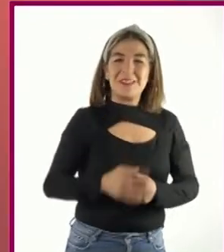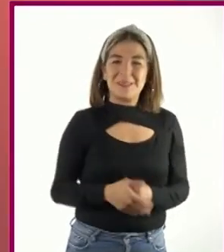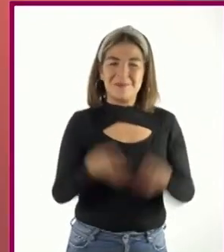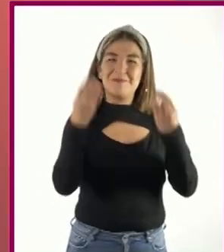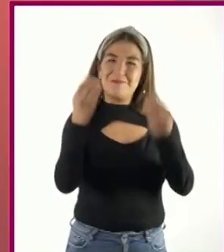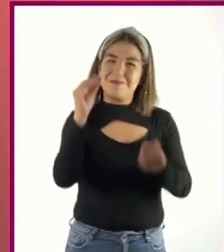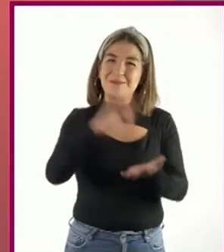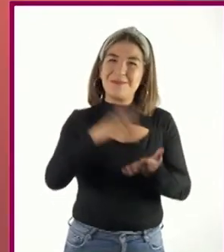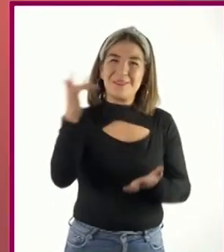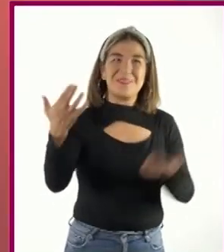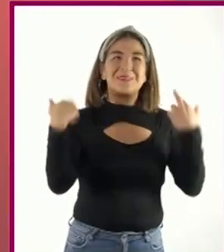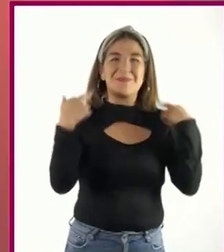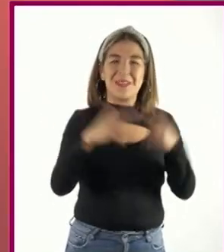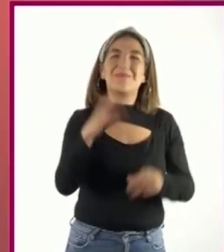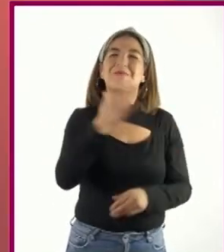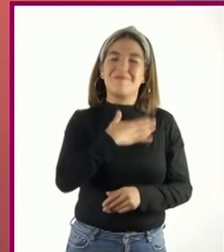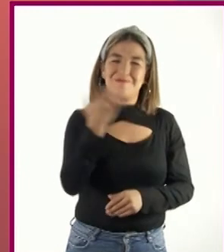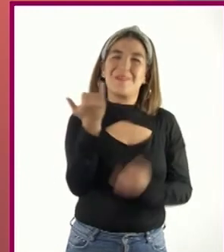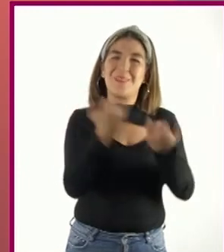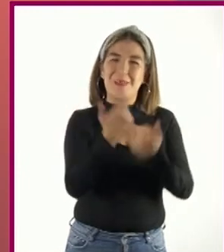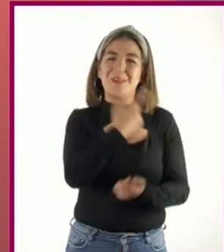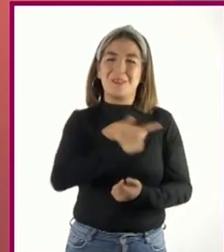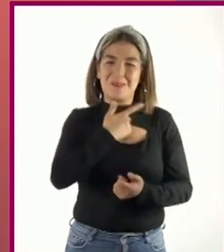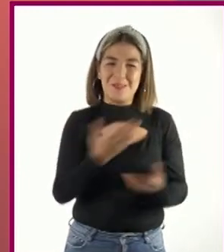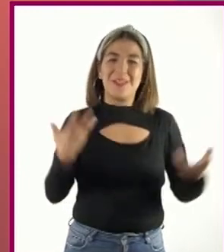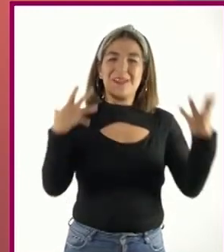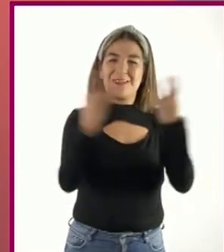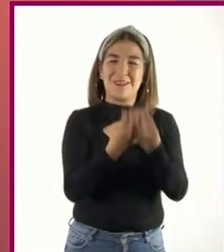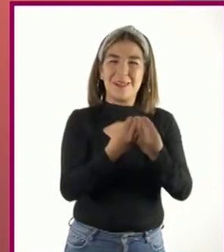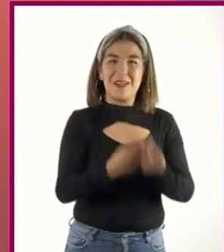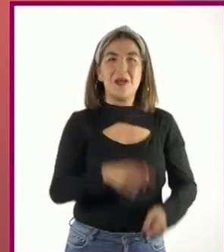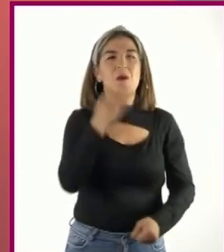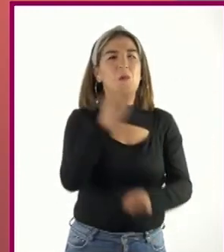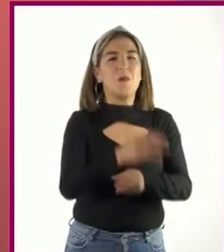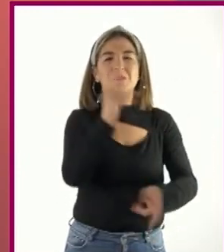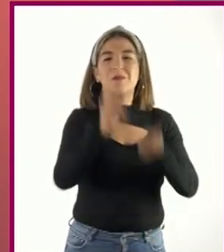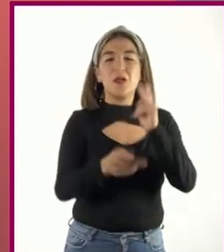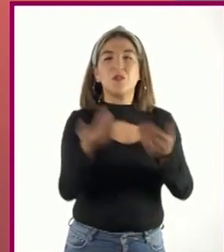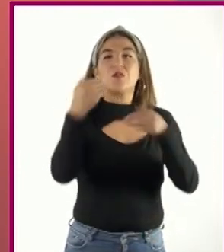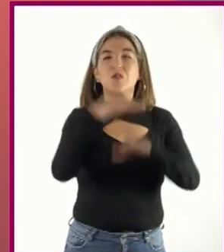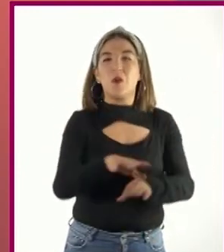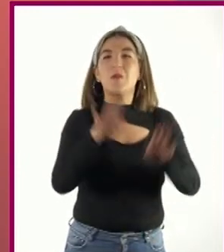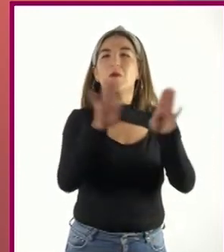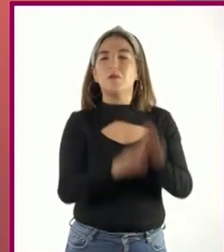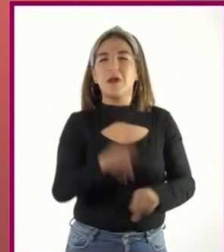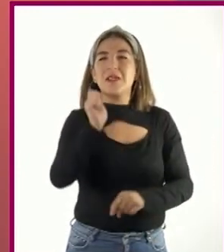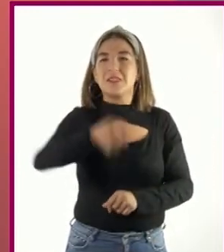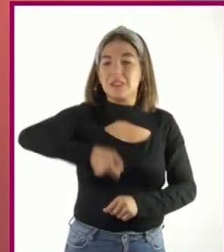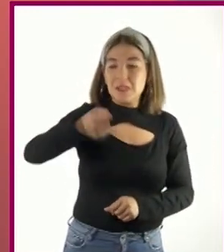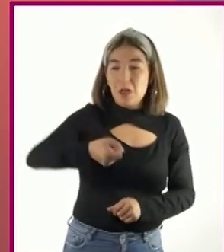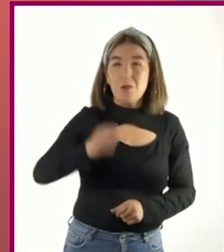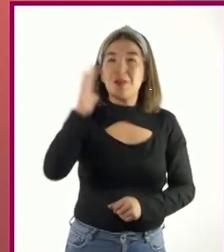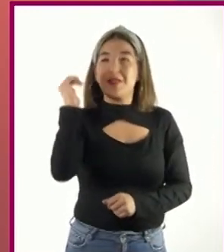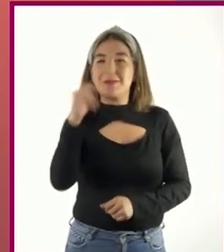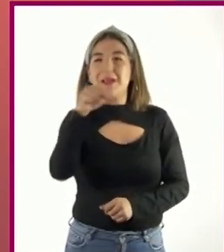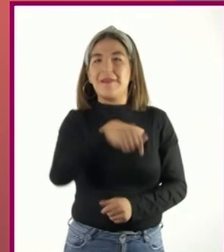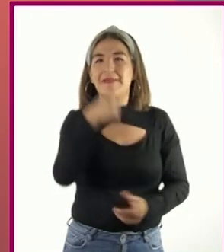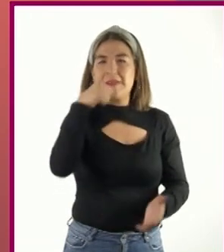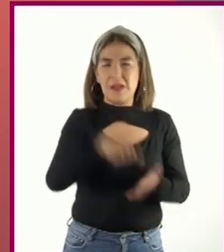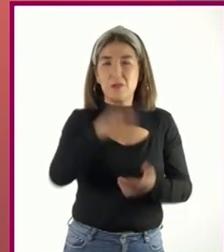gracias, maestra. A mí también me da gusto estar con ustedes, hablando sobre las fórmulas de saludo y despedida en las cartas.